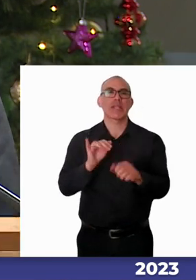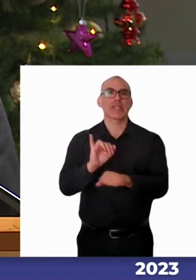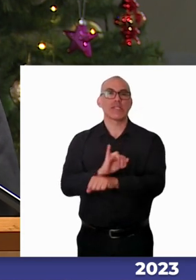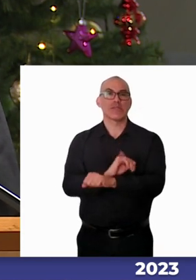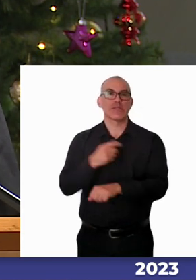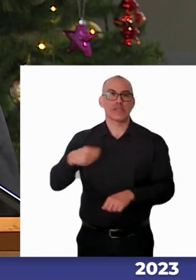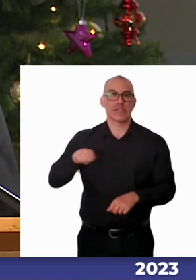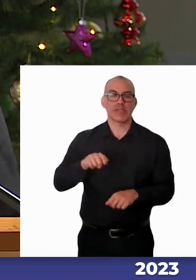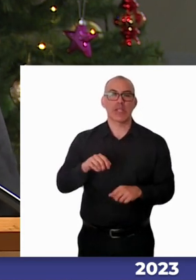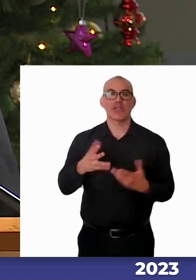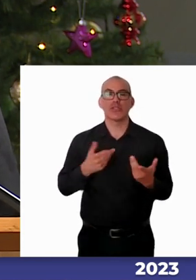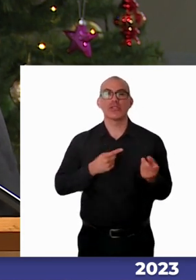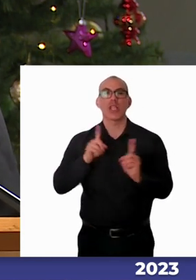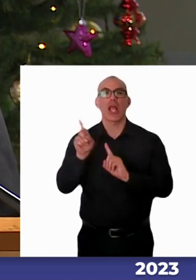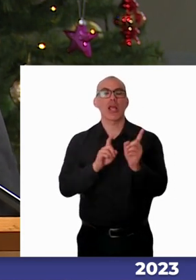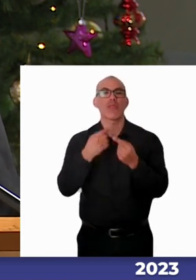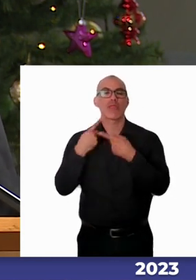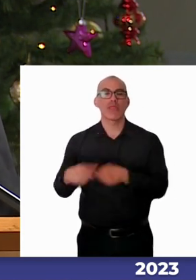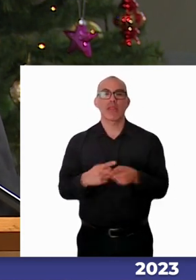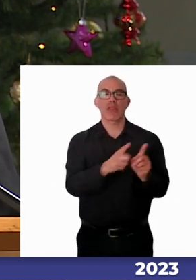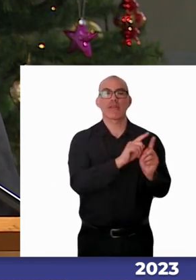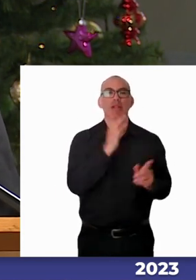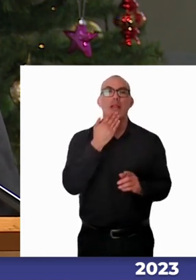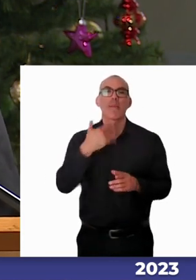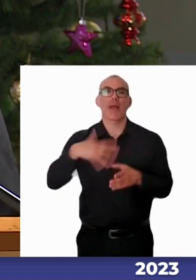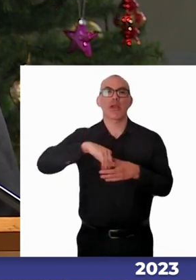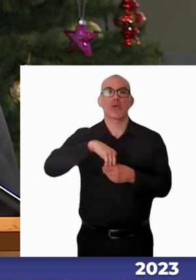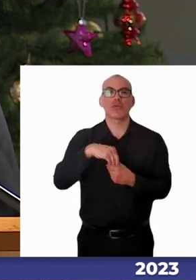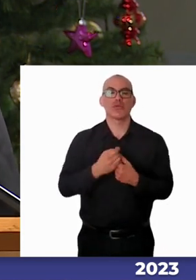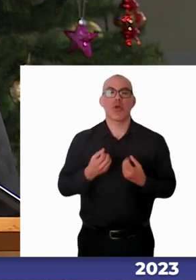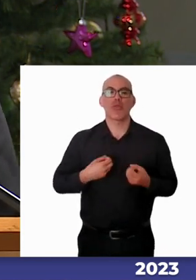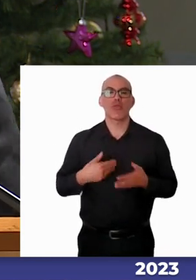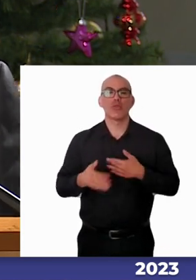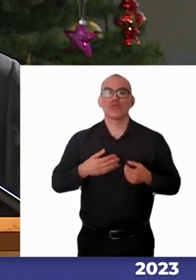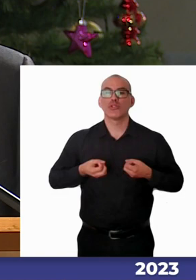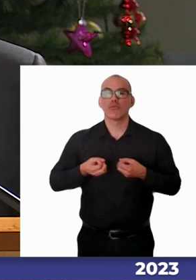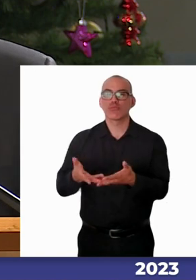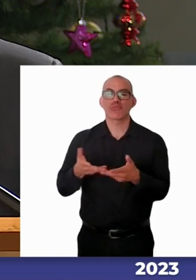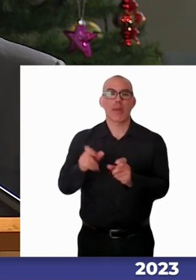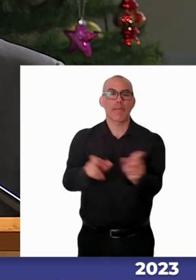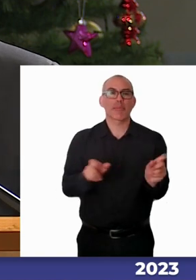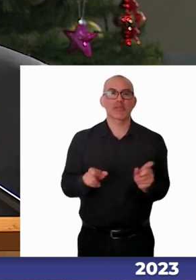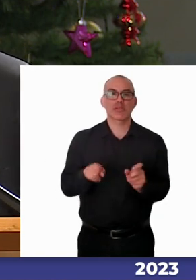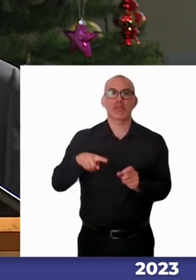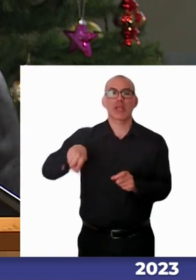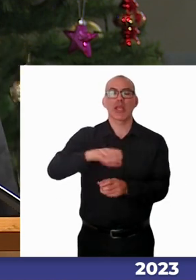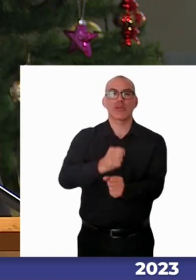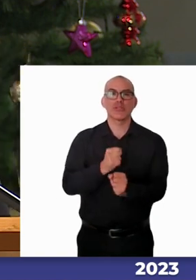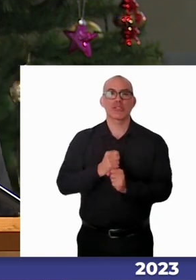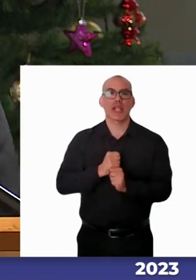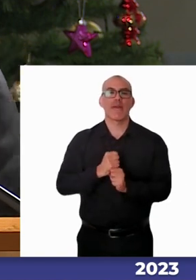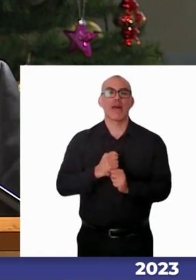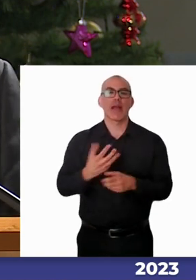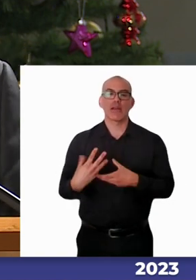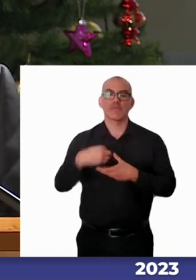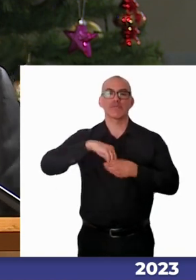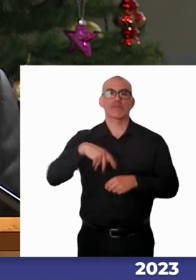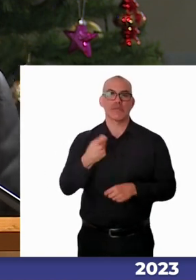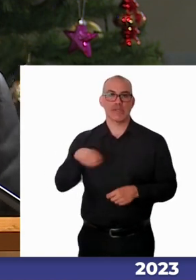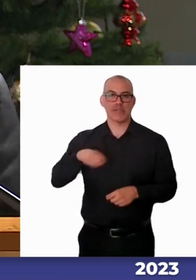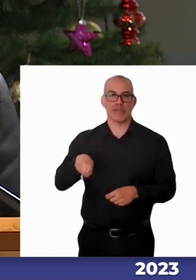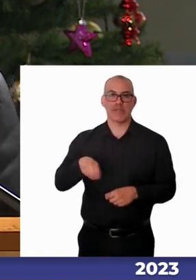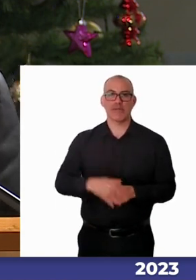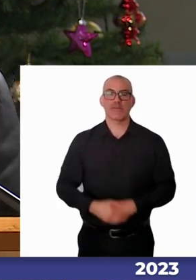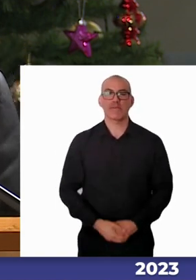diversidad e inclusión, aplicable a todas las personas que se desempeñen laboralmente en la Corporación. El Plan